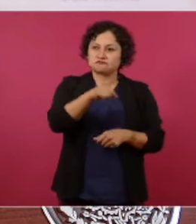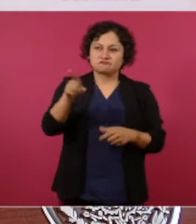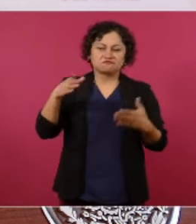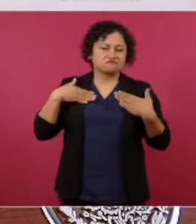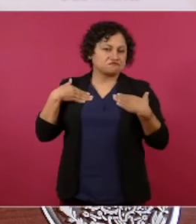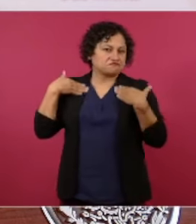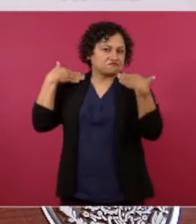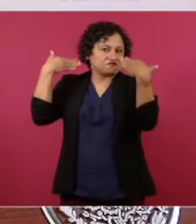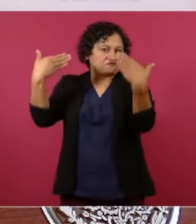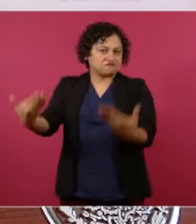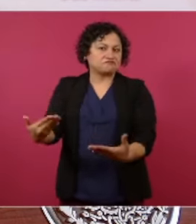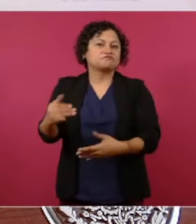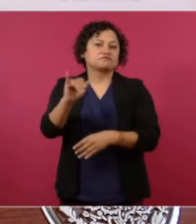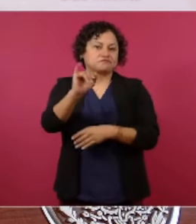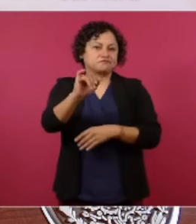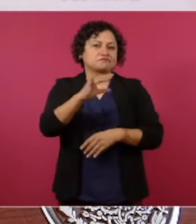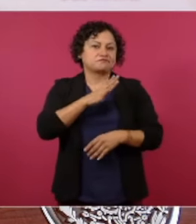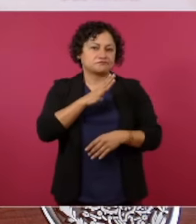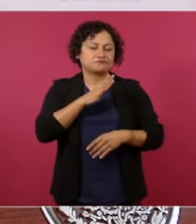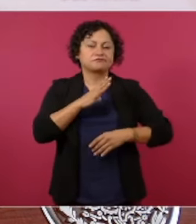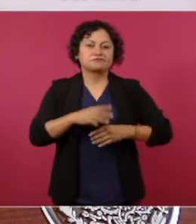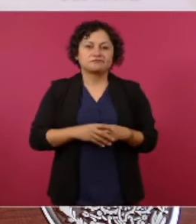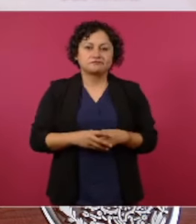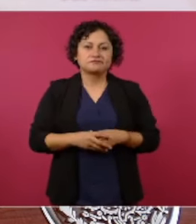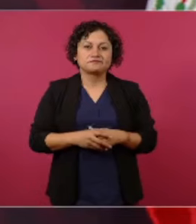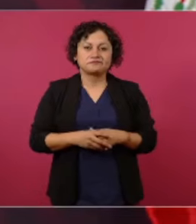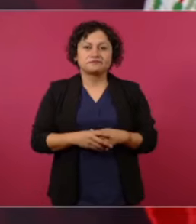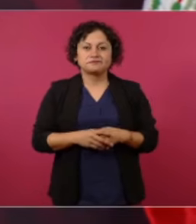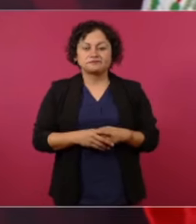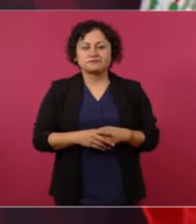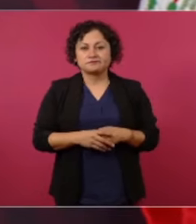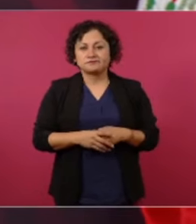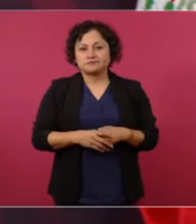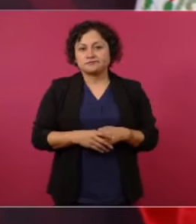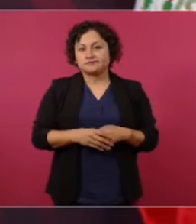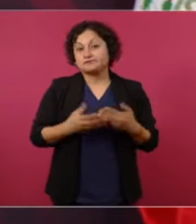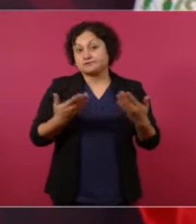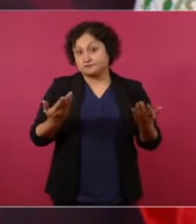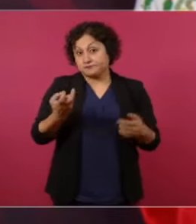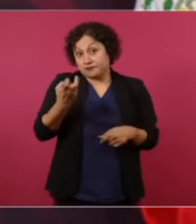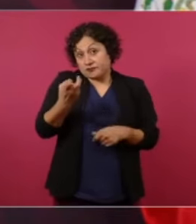confianza, y va a ayudar mucho.